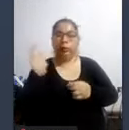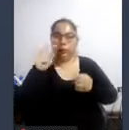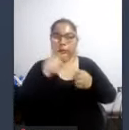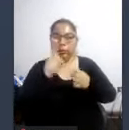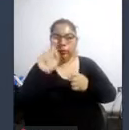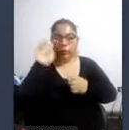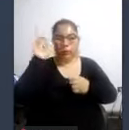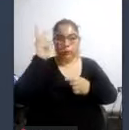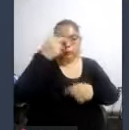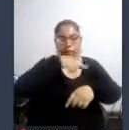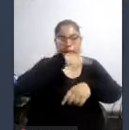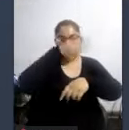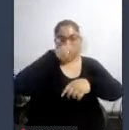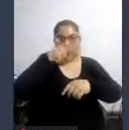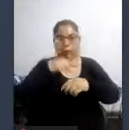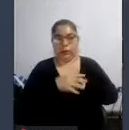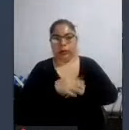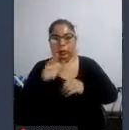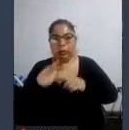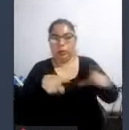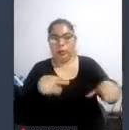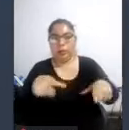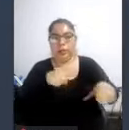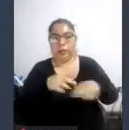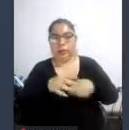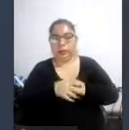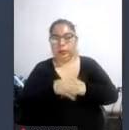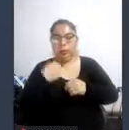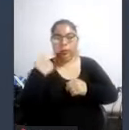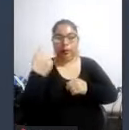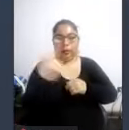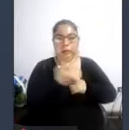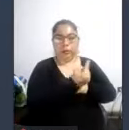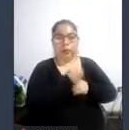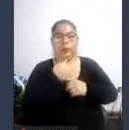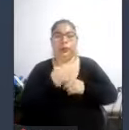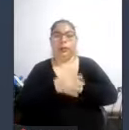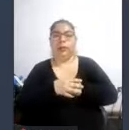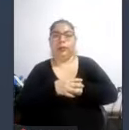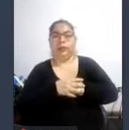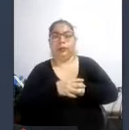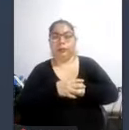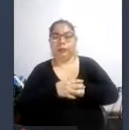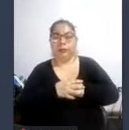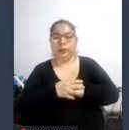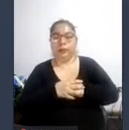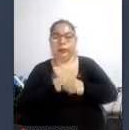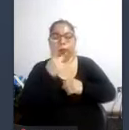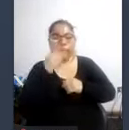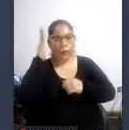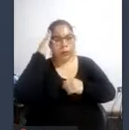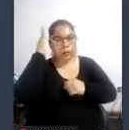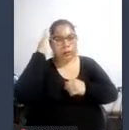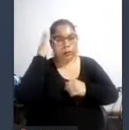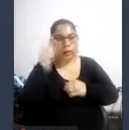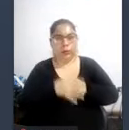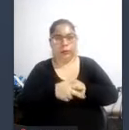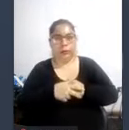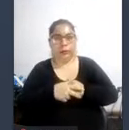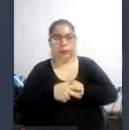regionales a los gobiernos locales y a todas las instituciones que los que los comprenden entonces